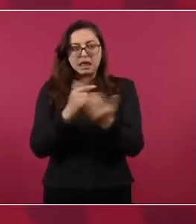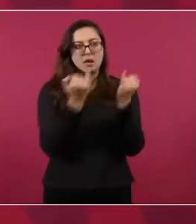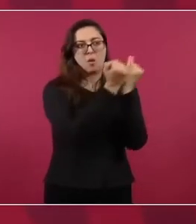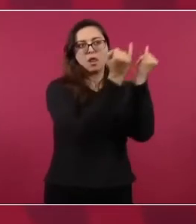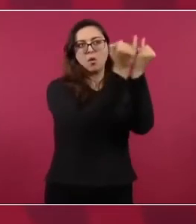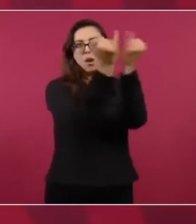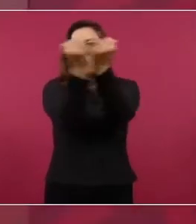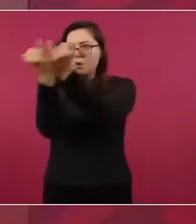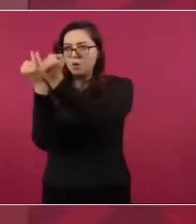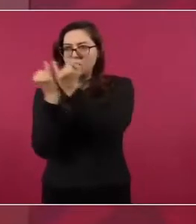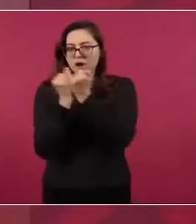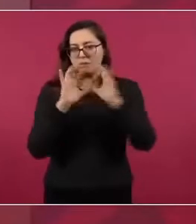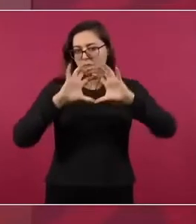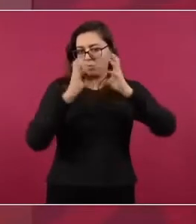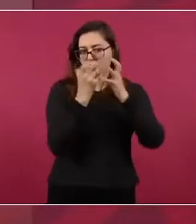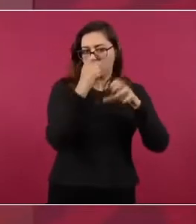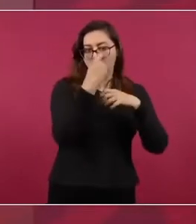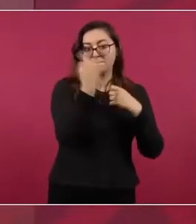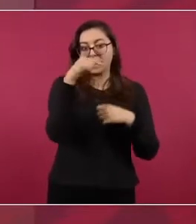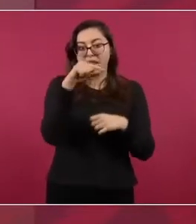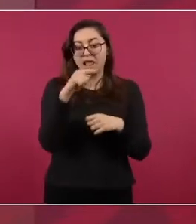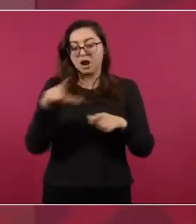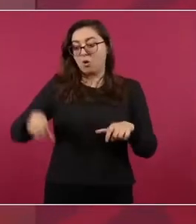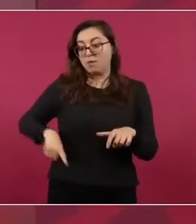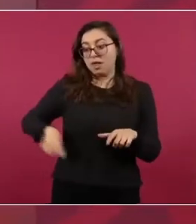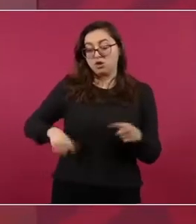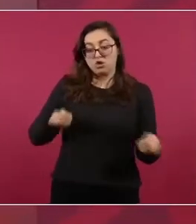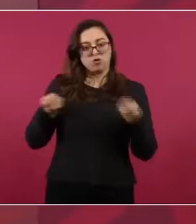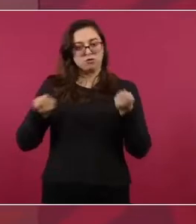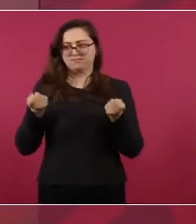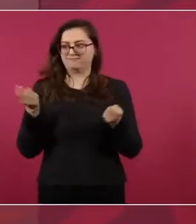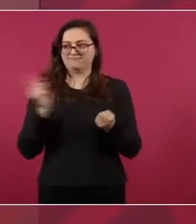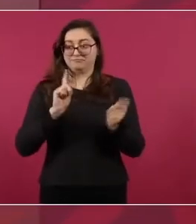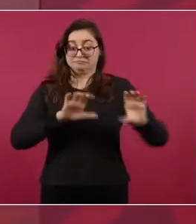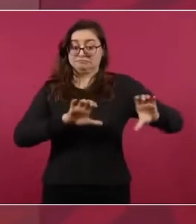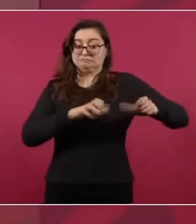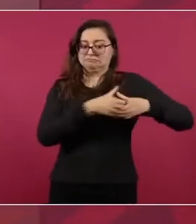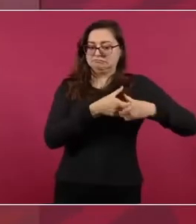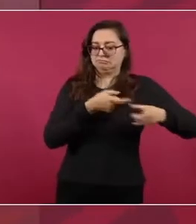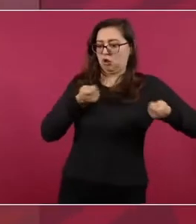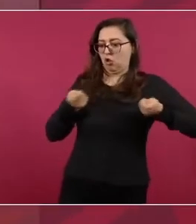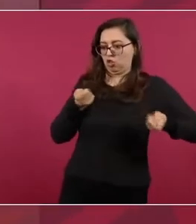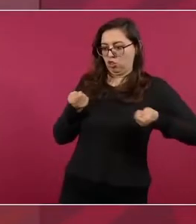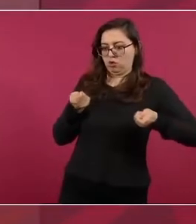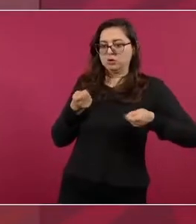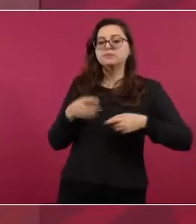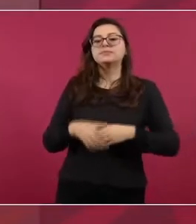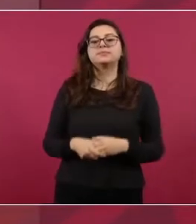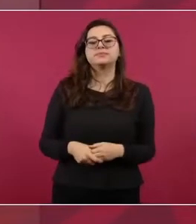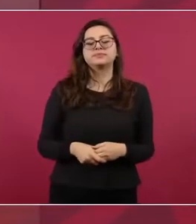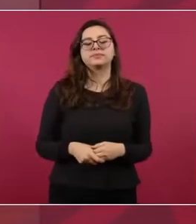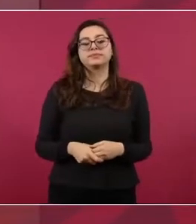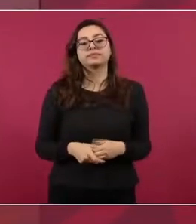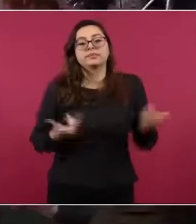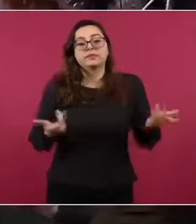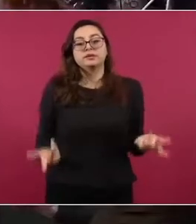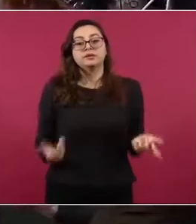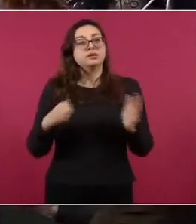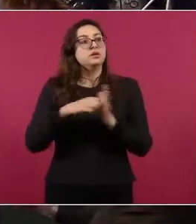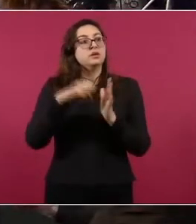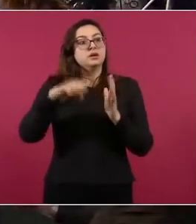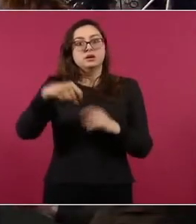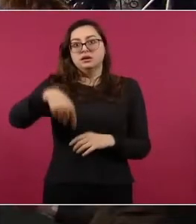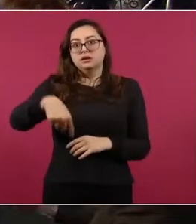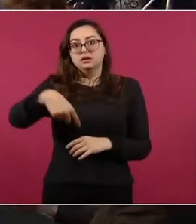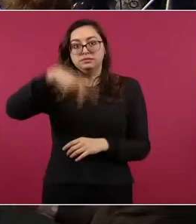poco lo que hicieron en México, de que llevan a cabo las